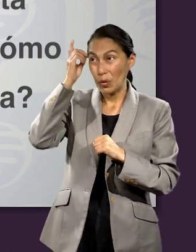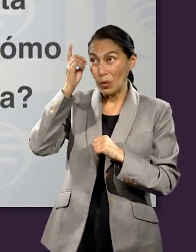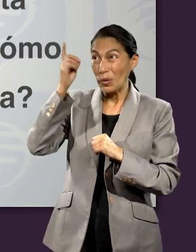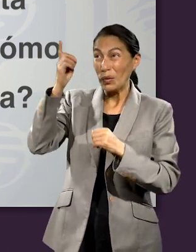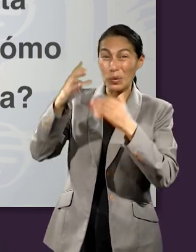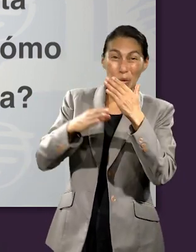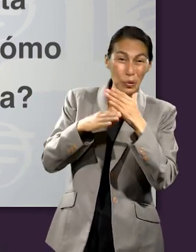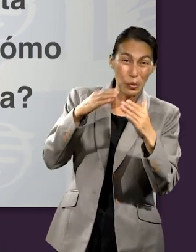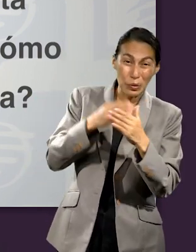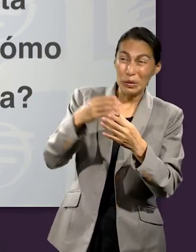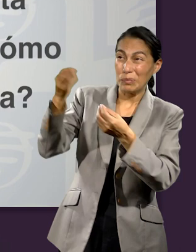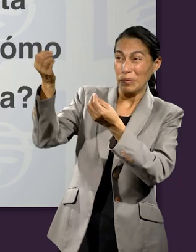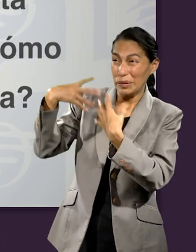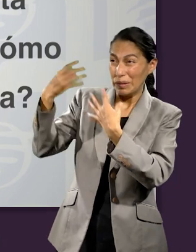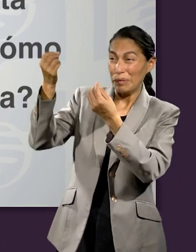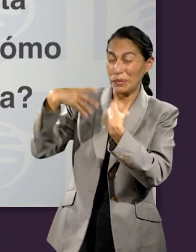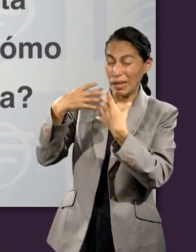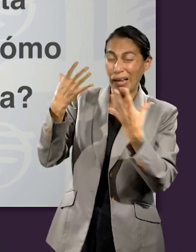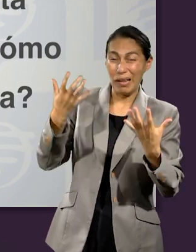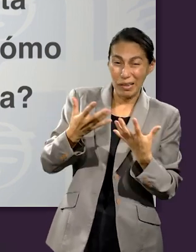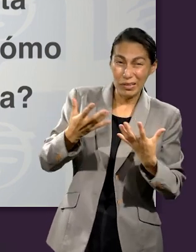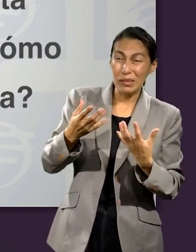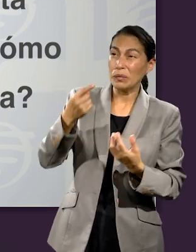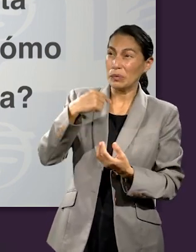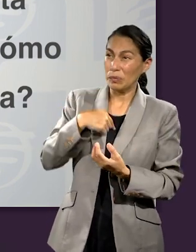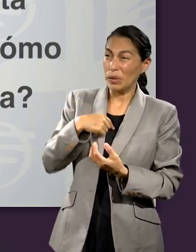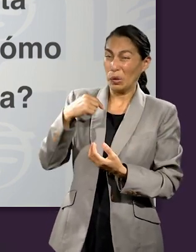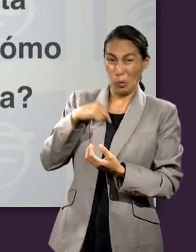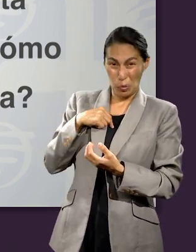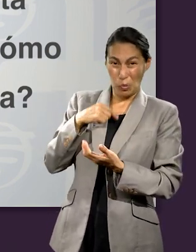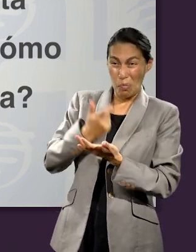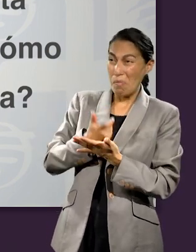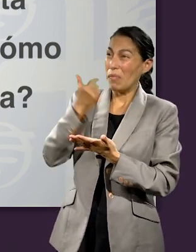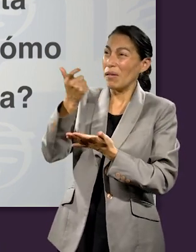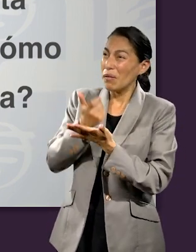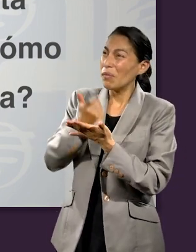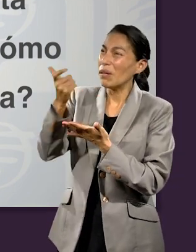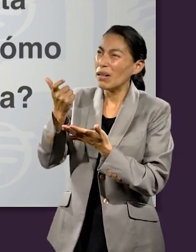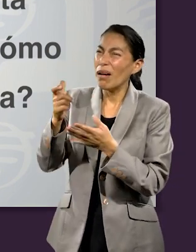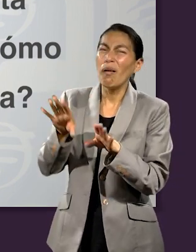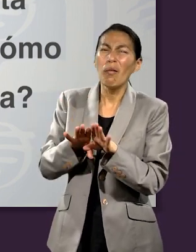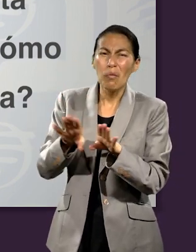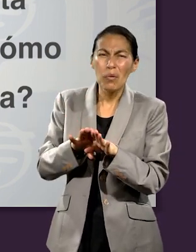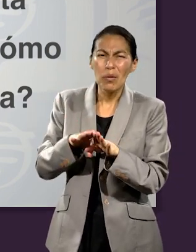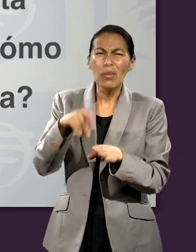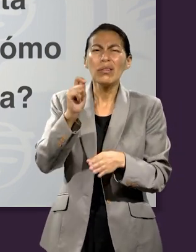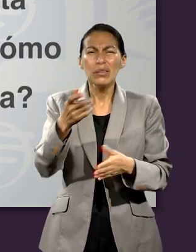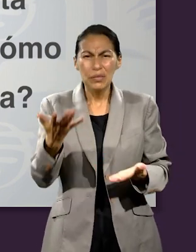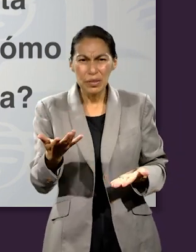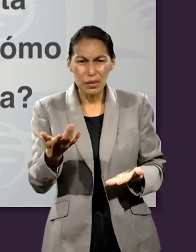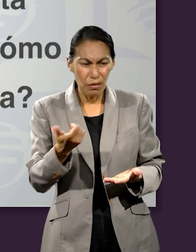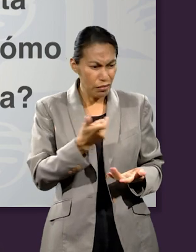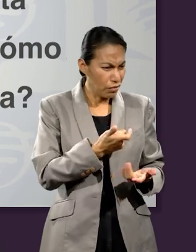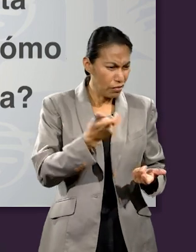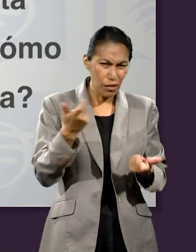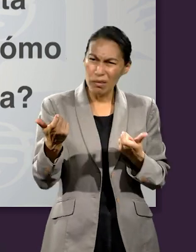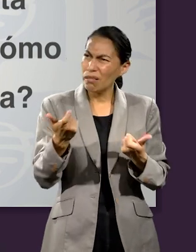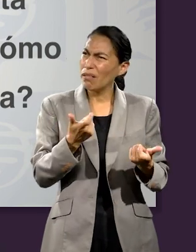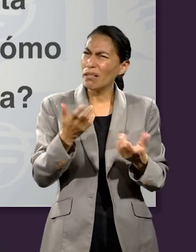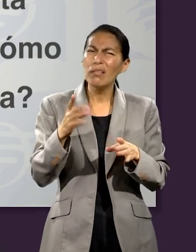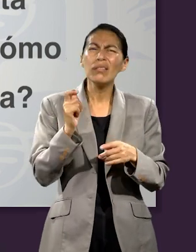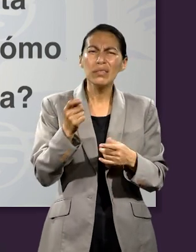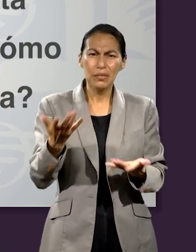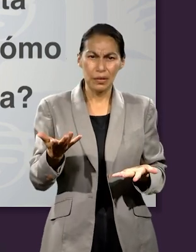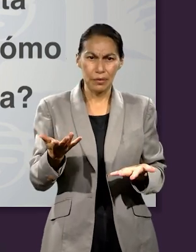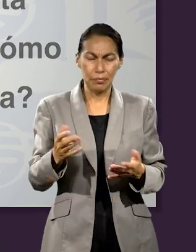las cosas que ha hecho por mí? ¿Cómo podemos contestar esa pregunta? ¿Y qué relación tiene con el dinero? Vamos a preguntarle a nuestro